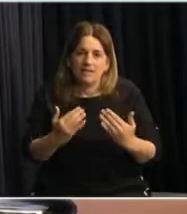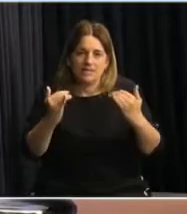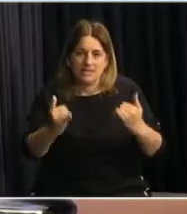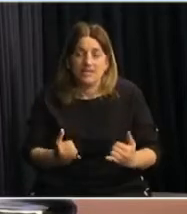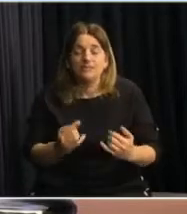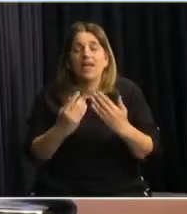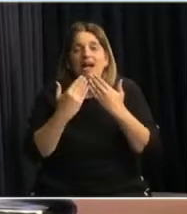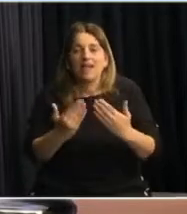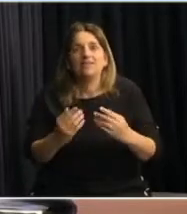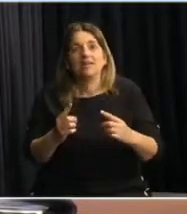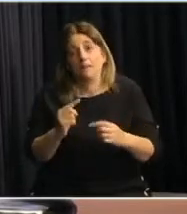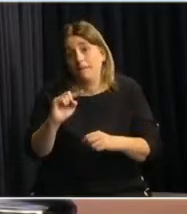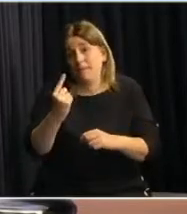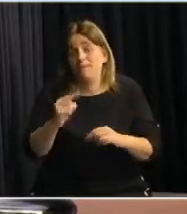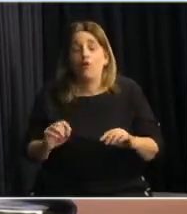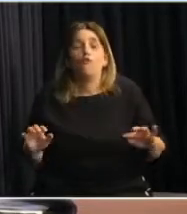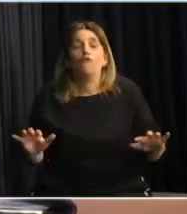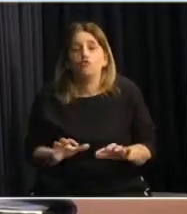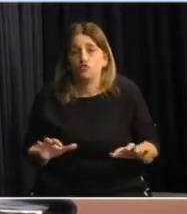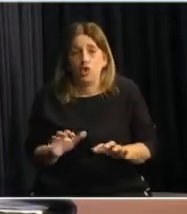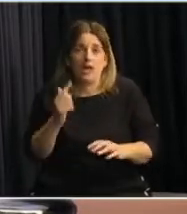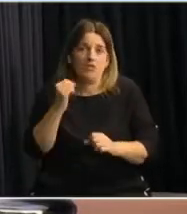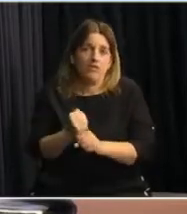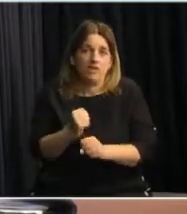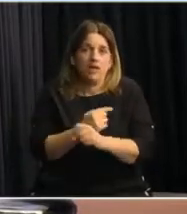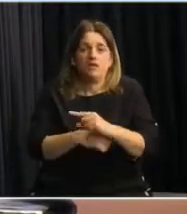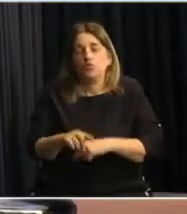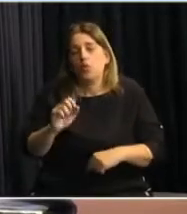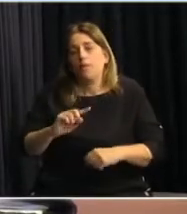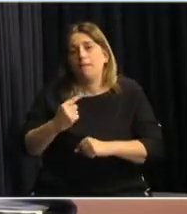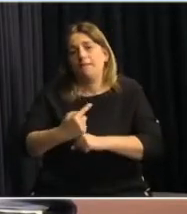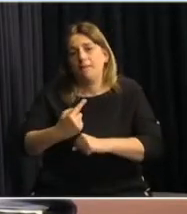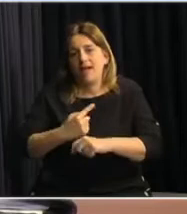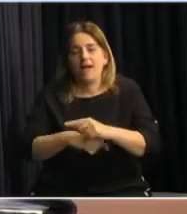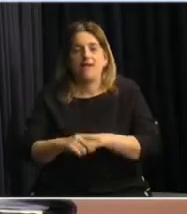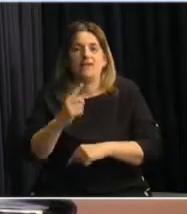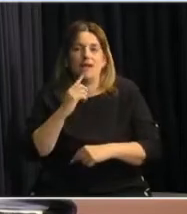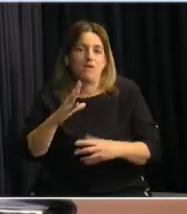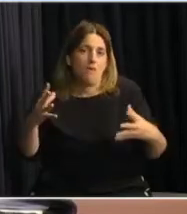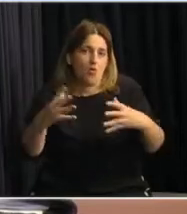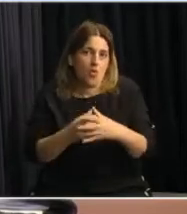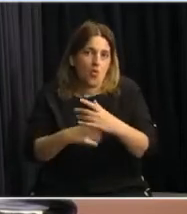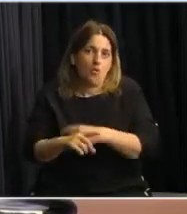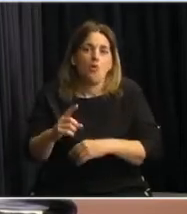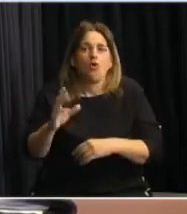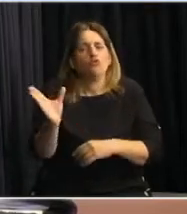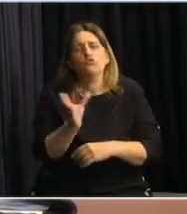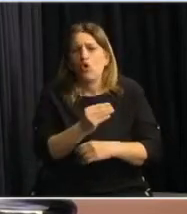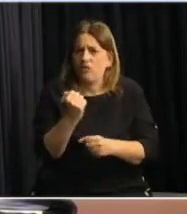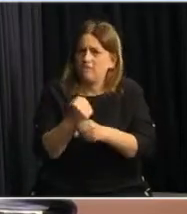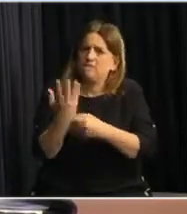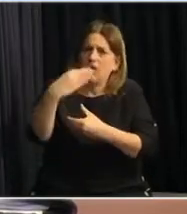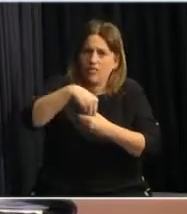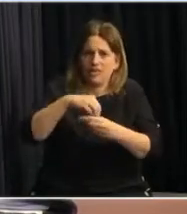agradecer a los funcionarios que han trabajado tanto de primaria como de la ANEP y del CODICEN en su conjunto y agradecer también